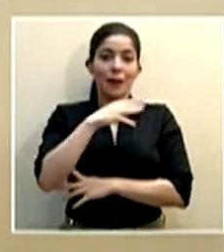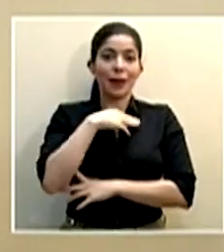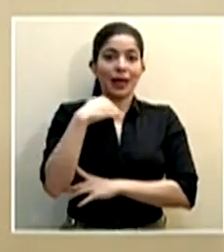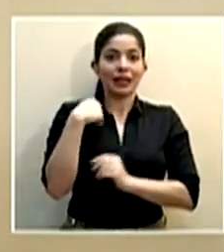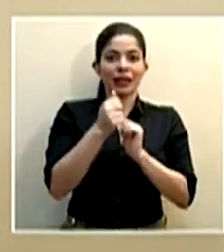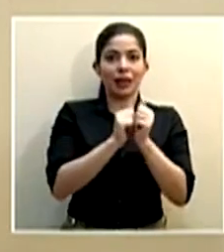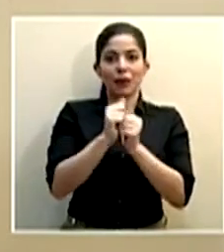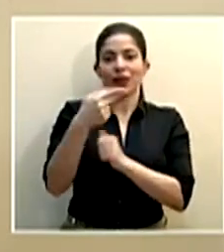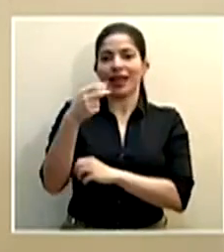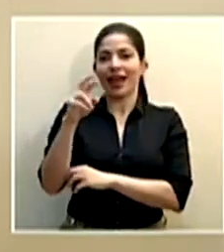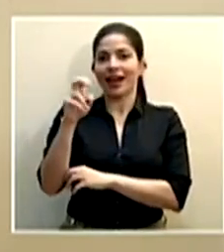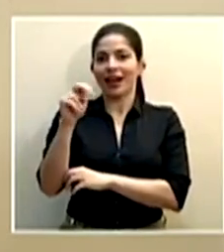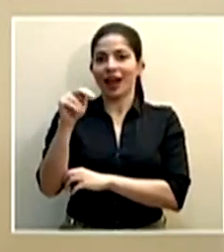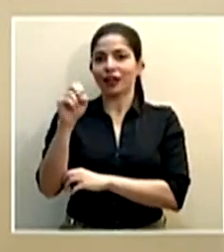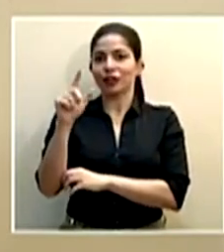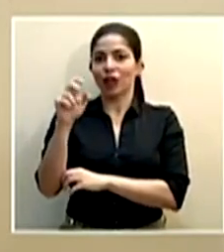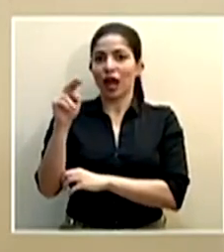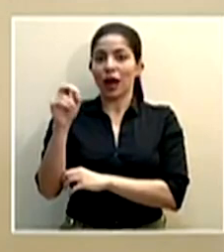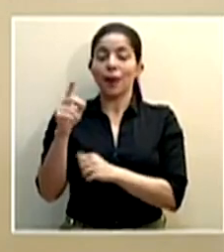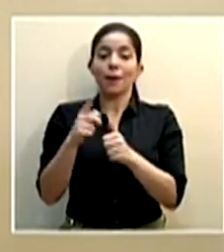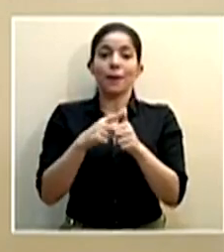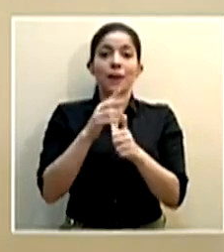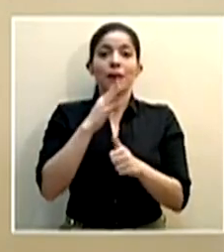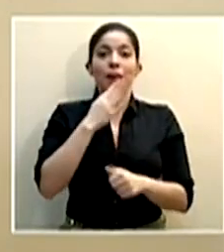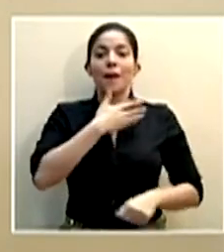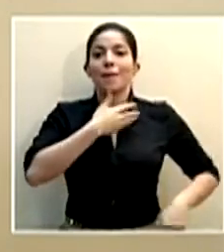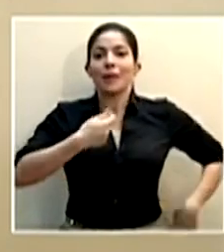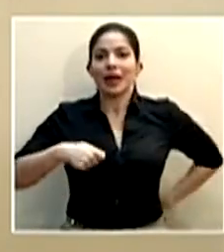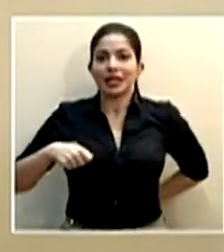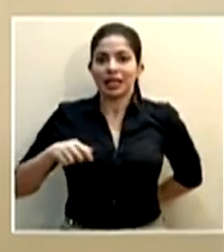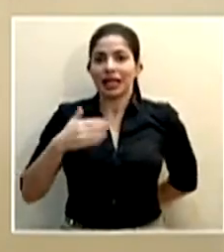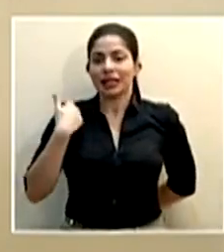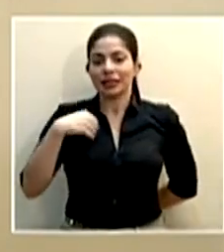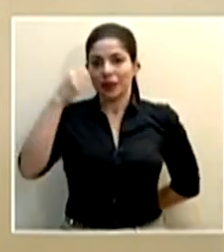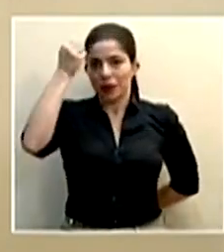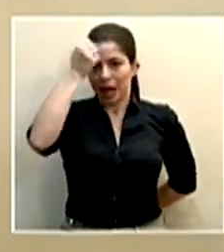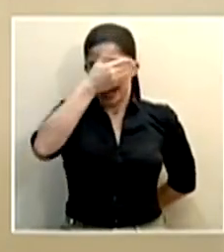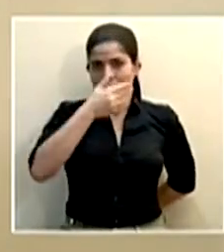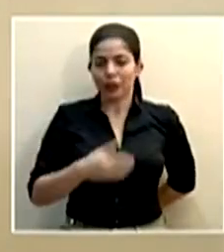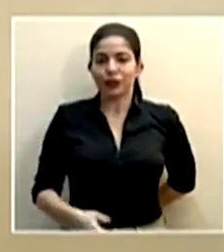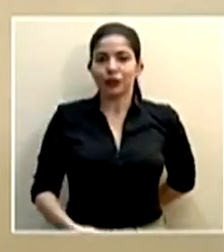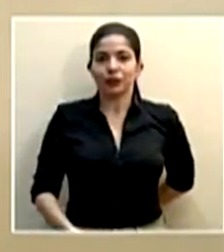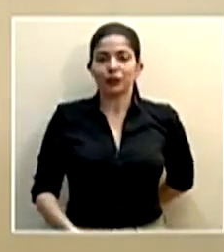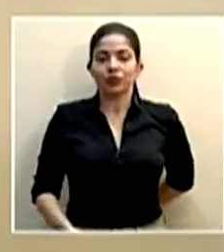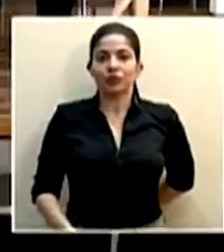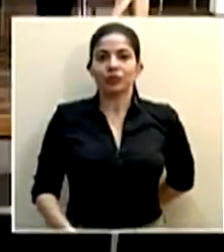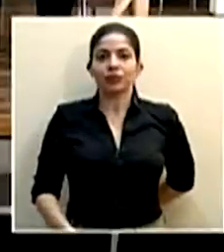Hernán Solano. Cedemos el uso de la palabra el presidente de la República, el señor Carlos Alvarado.